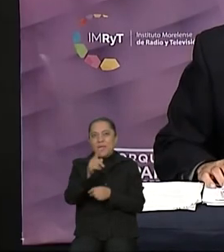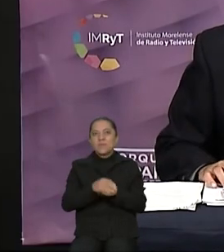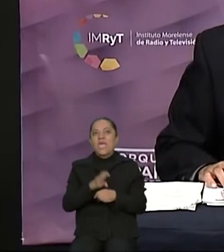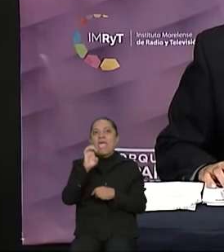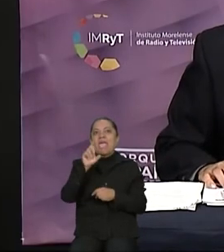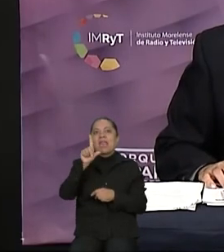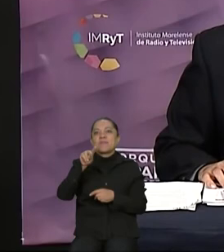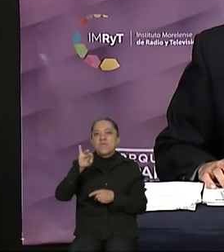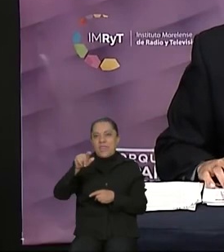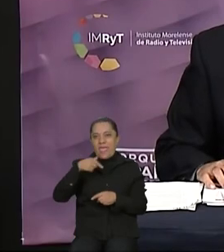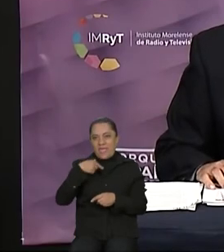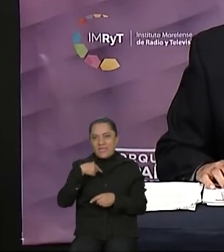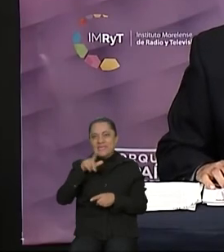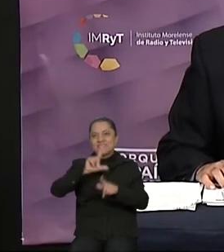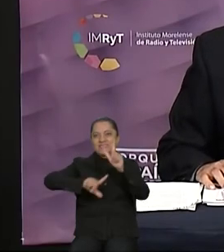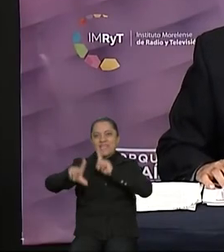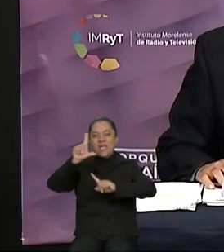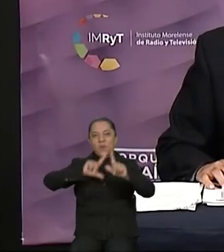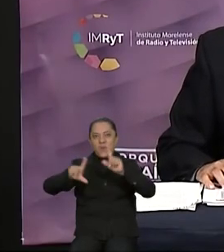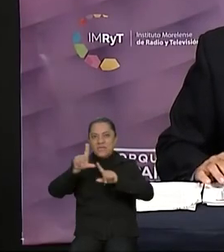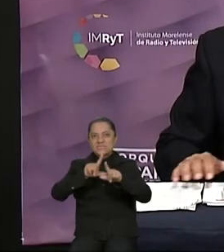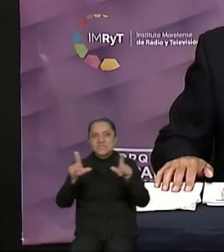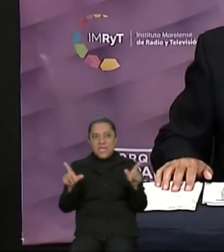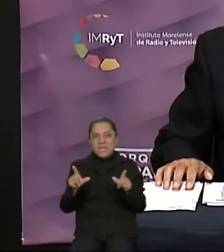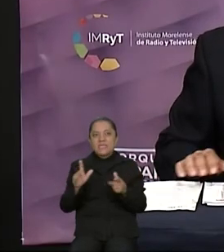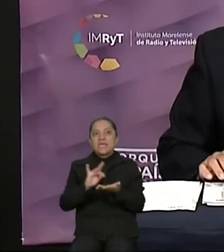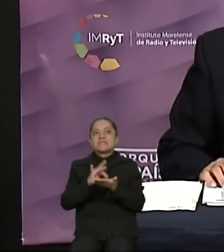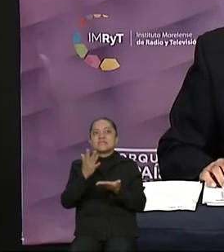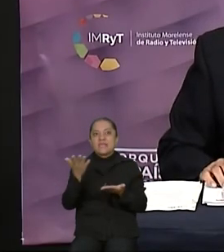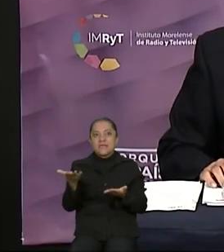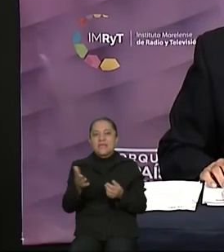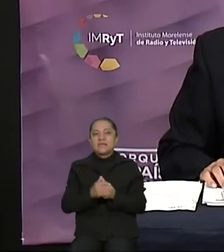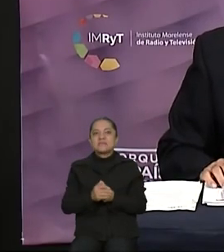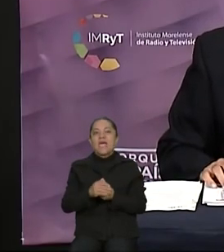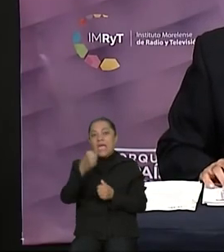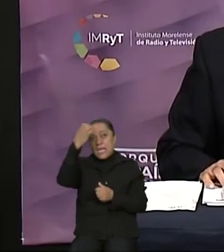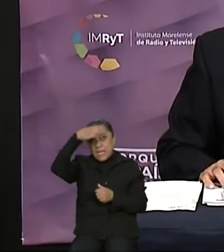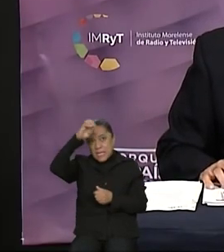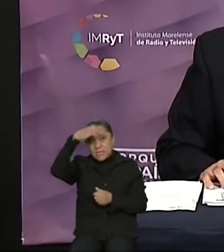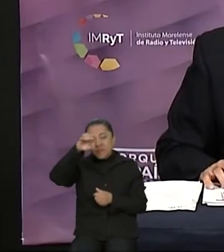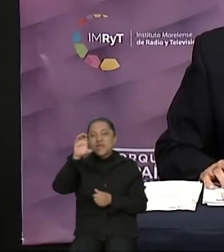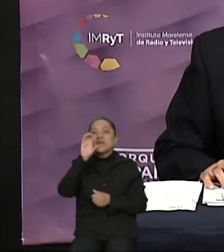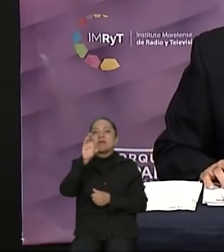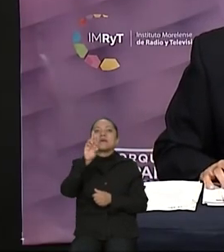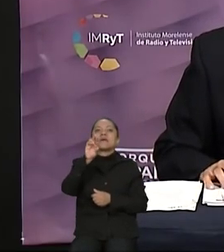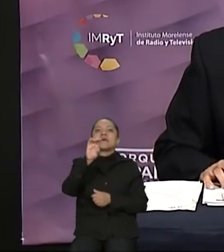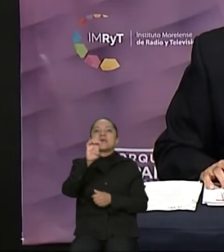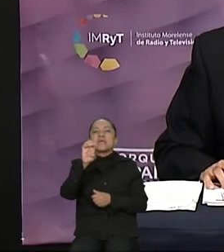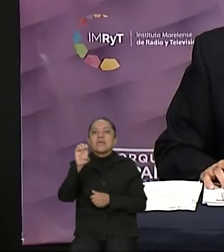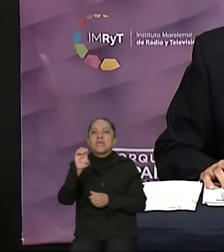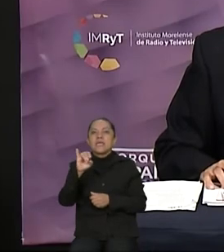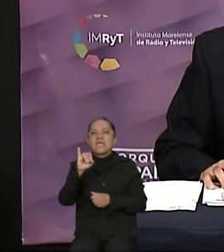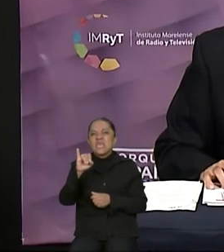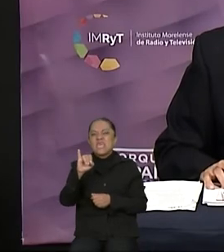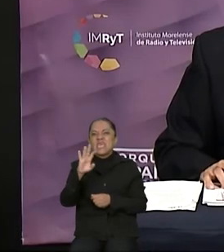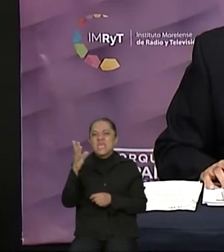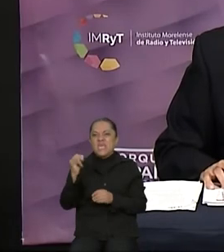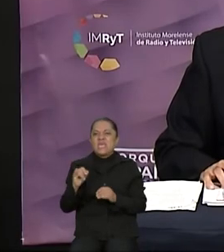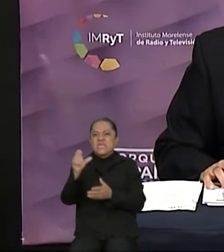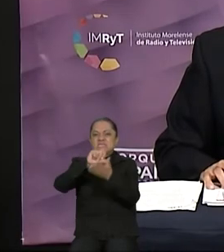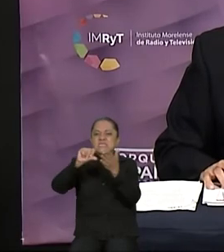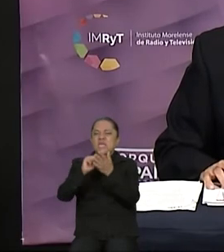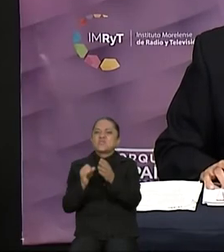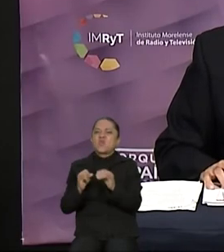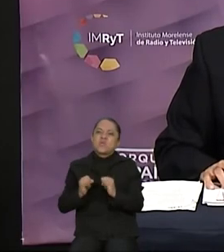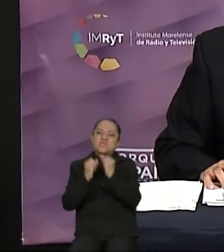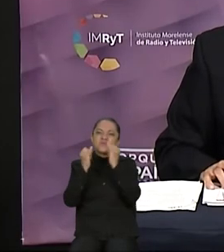el lenguaje de señas a expertos del CRIM del Centro Regional de Investigaciones Multidisciplinarias al doctor Guillermo Olvera